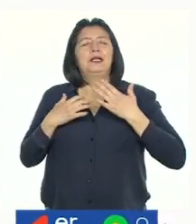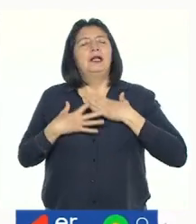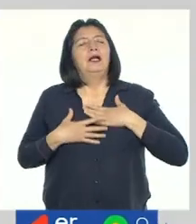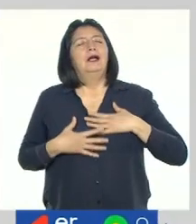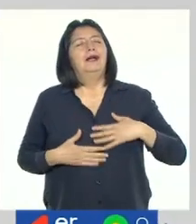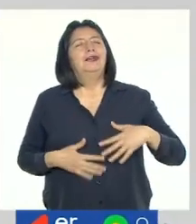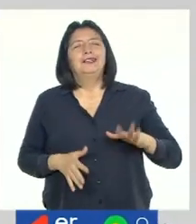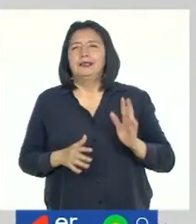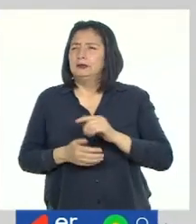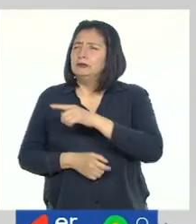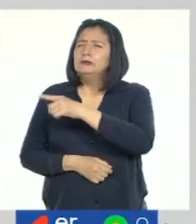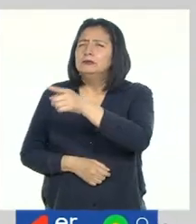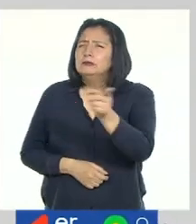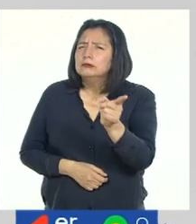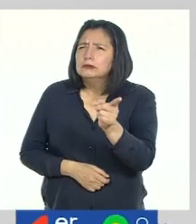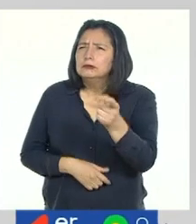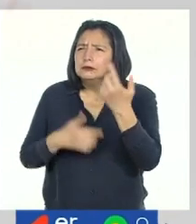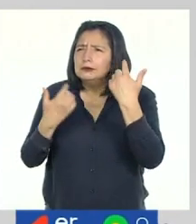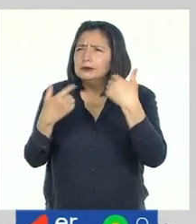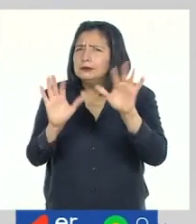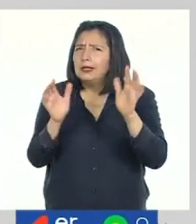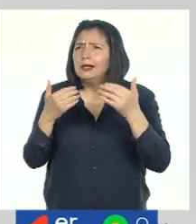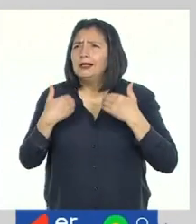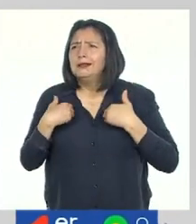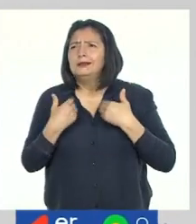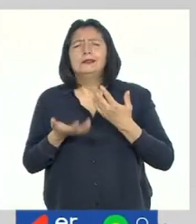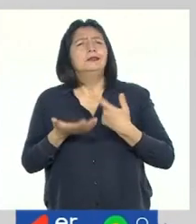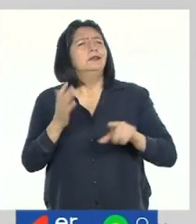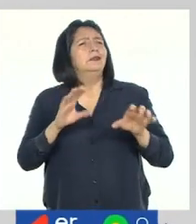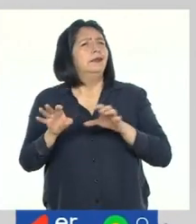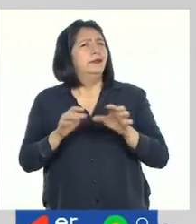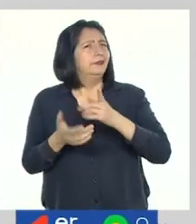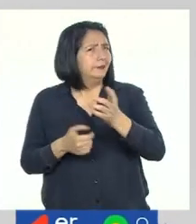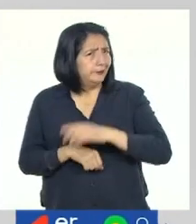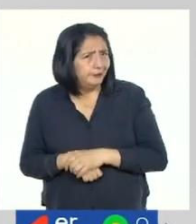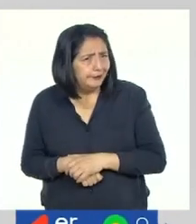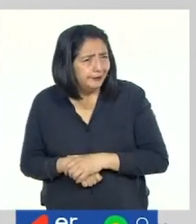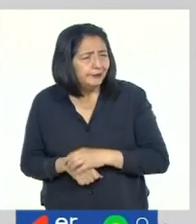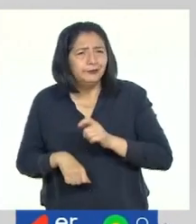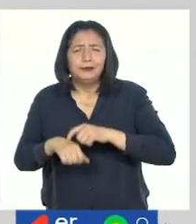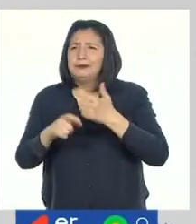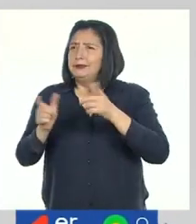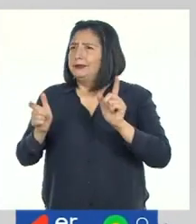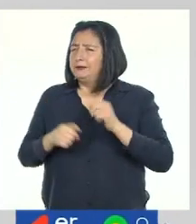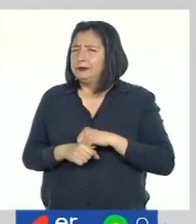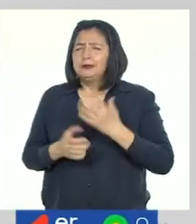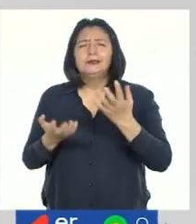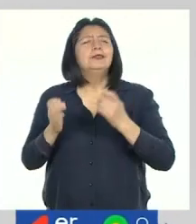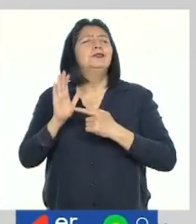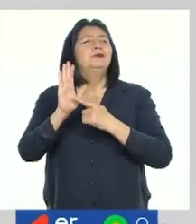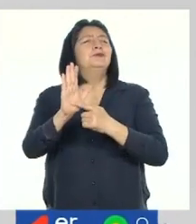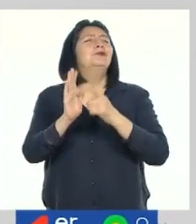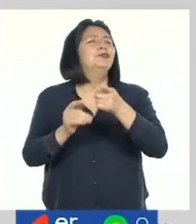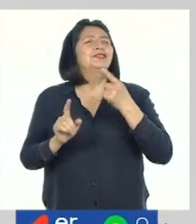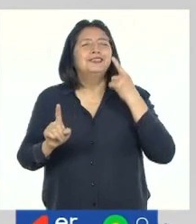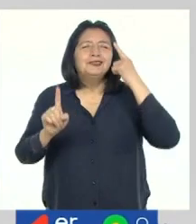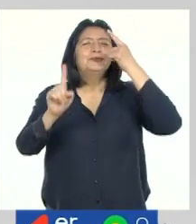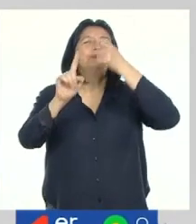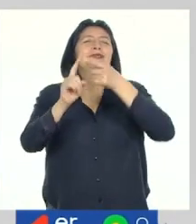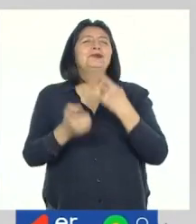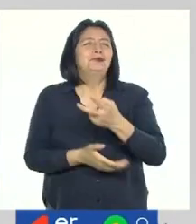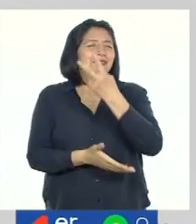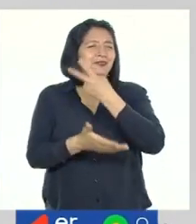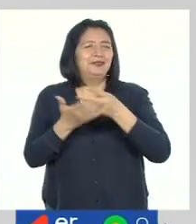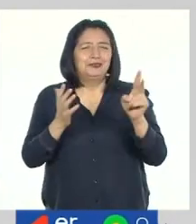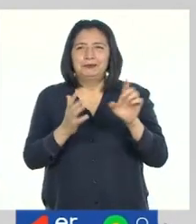relajada. ¿Y ustedes? ¿Ya tienen su actividad escogida? ¿Quién quiere mostrar su gran reto de